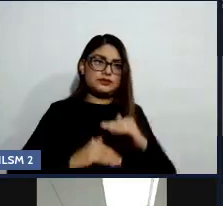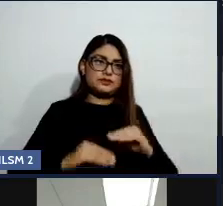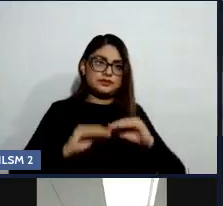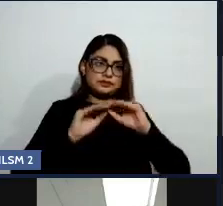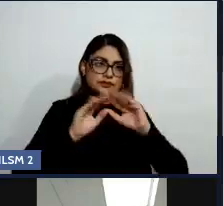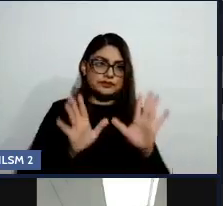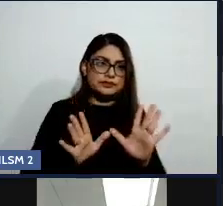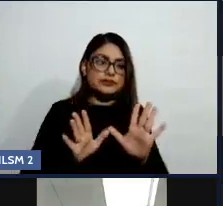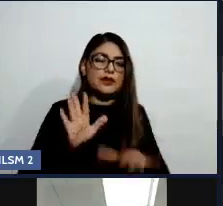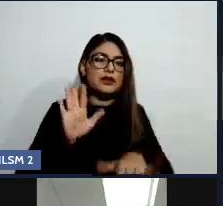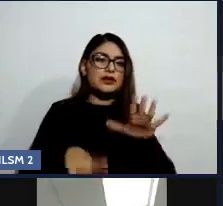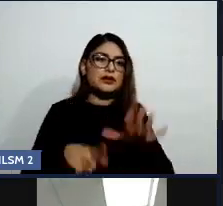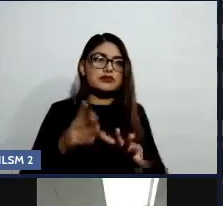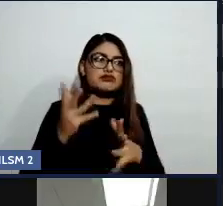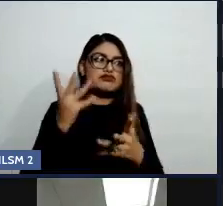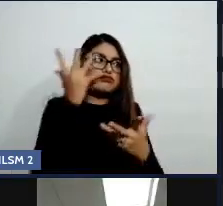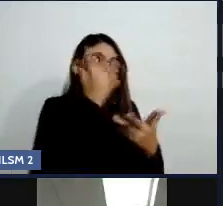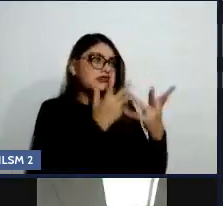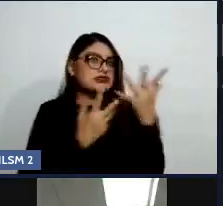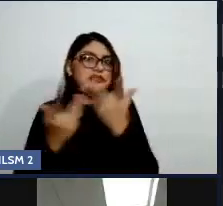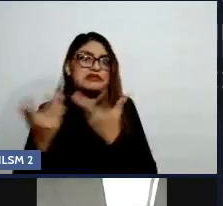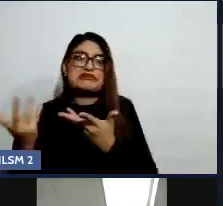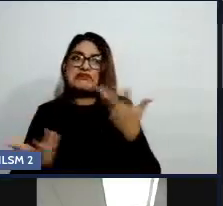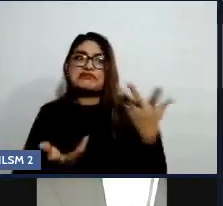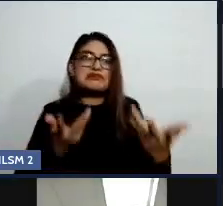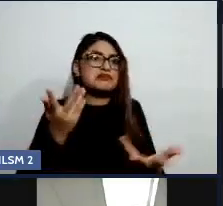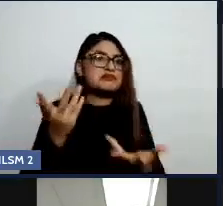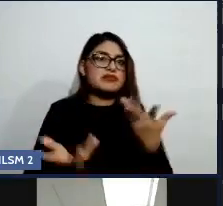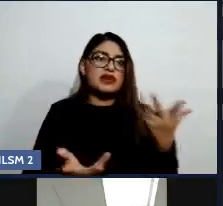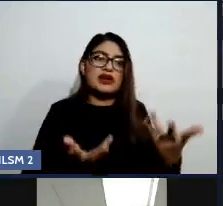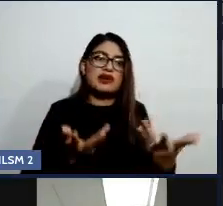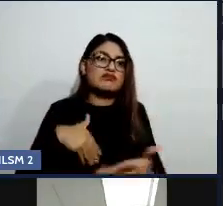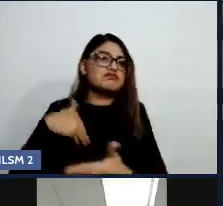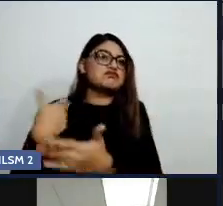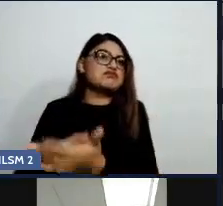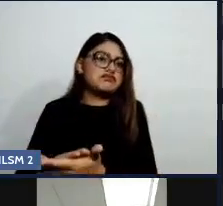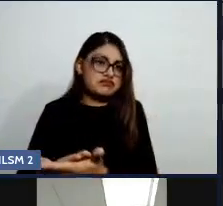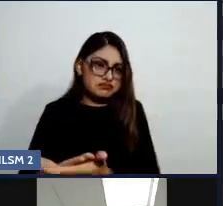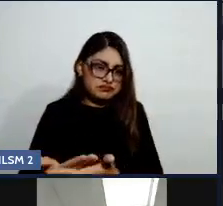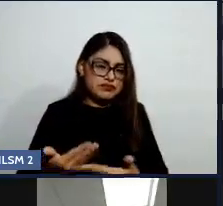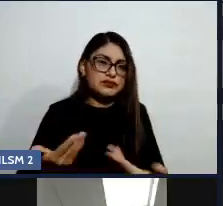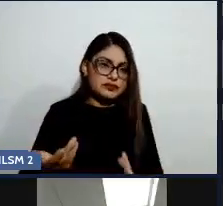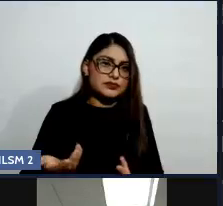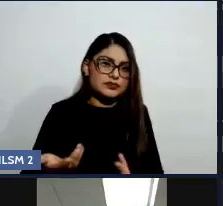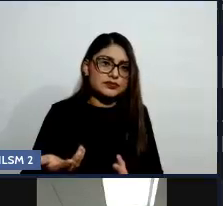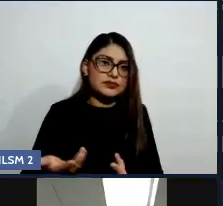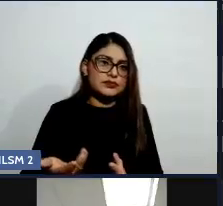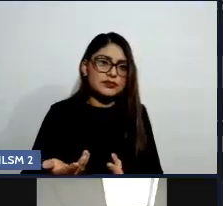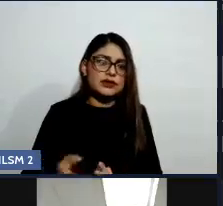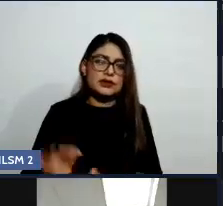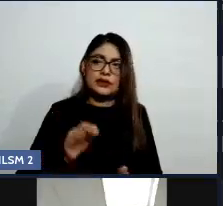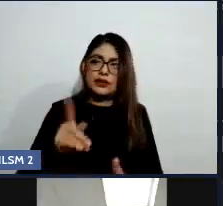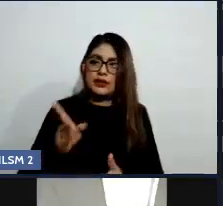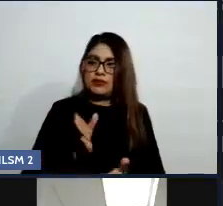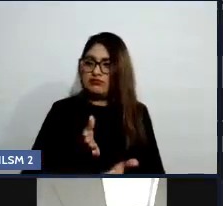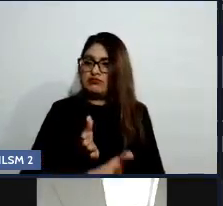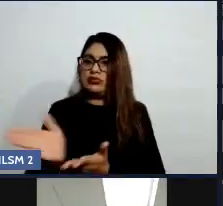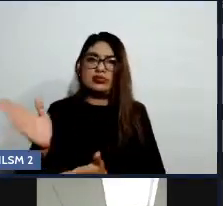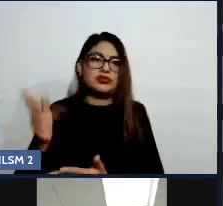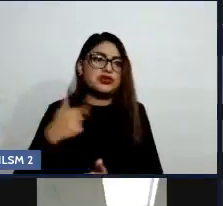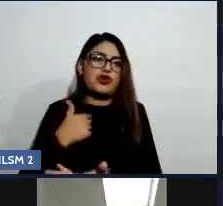mucho más fácil que una persona se desborde y se vaya a los excesos.